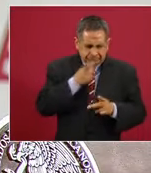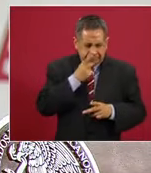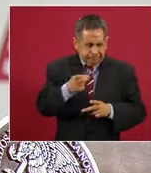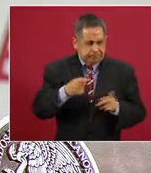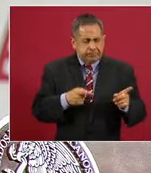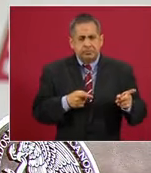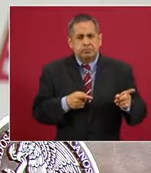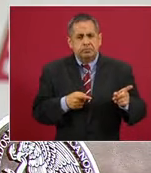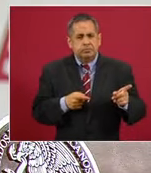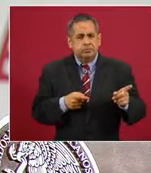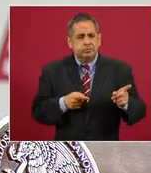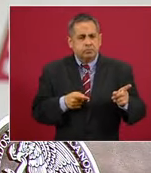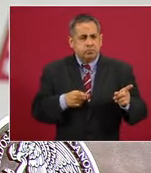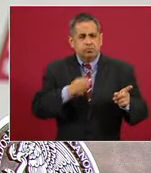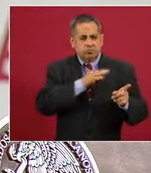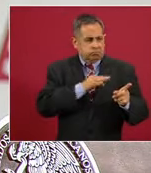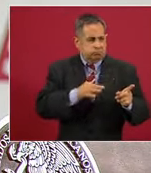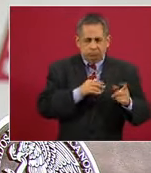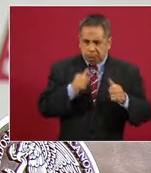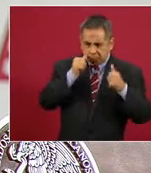atención